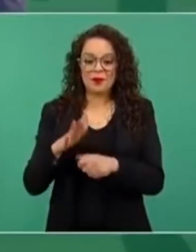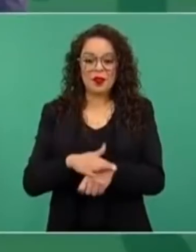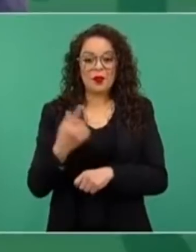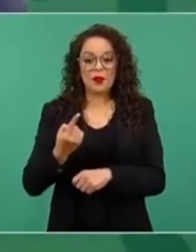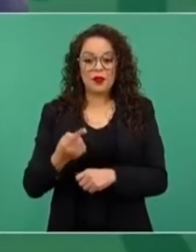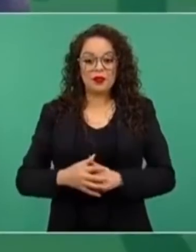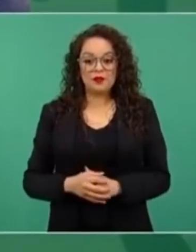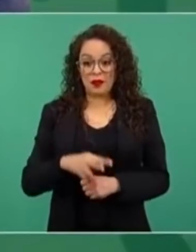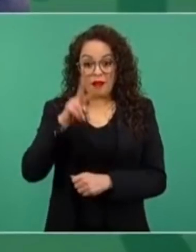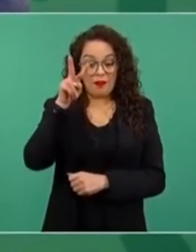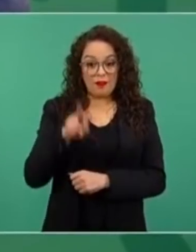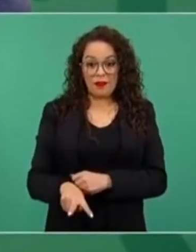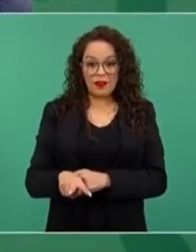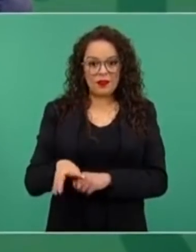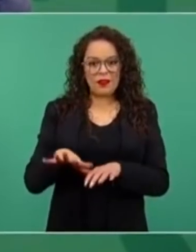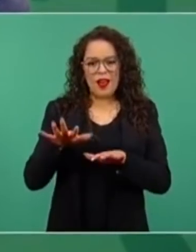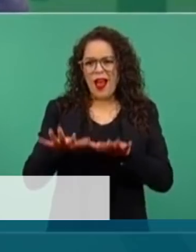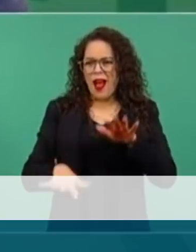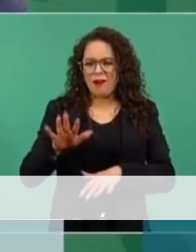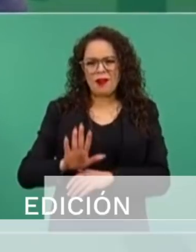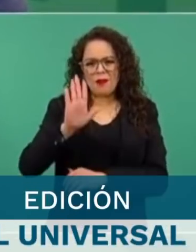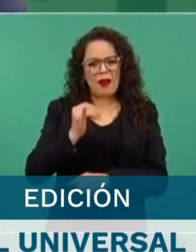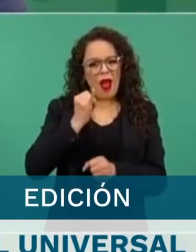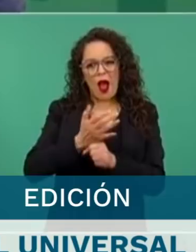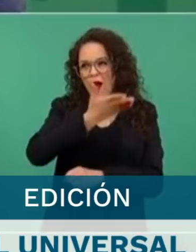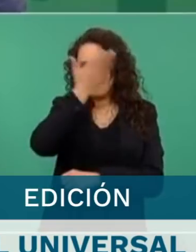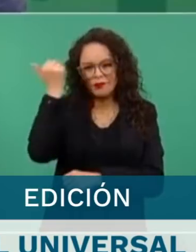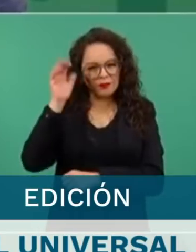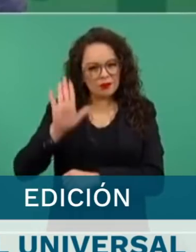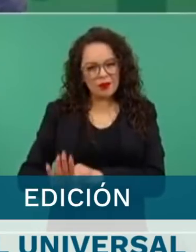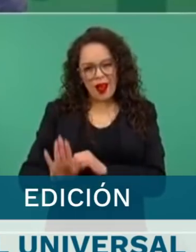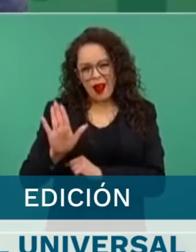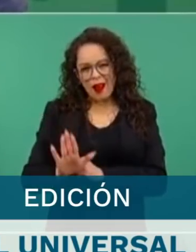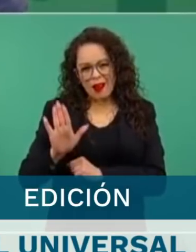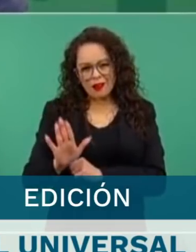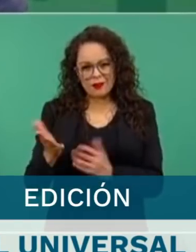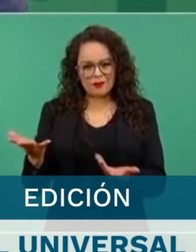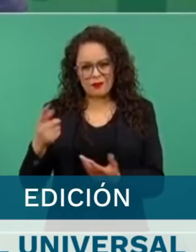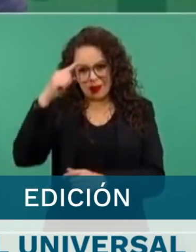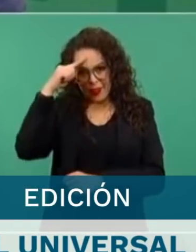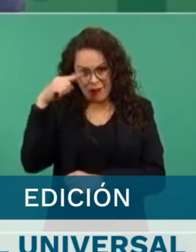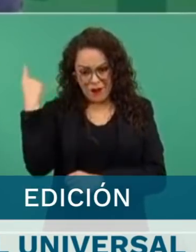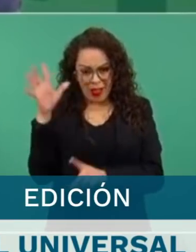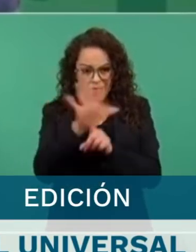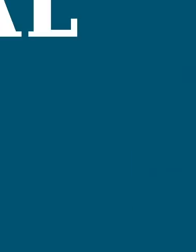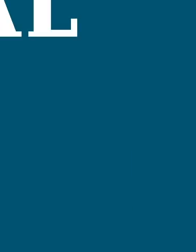muy ingenuos. Muchos manipulan a muchos.